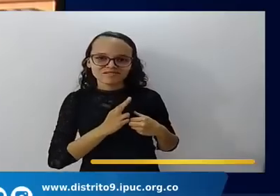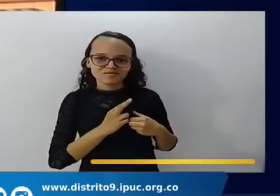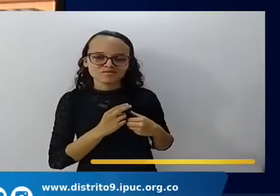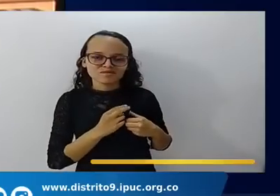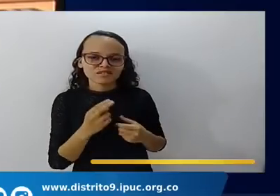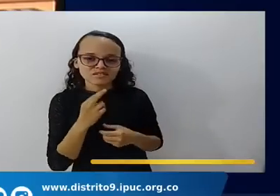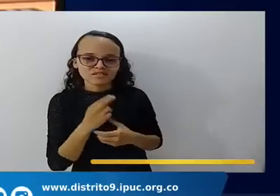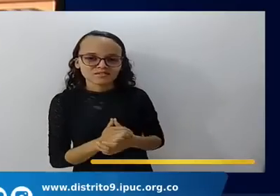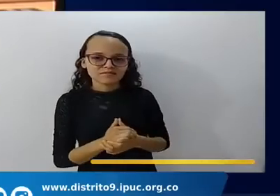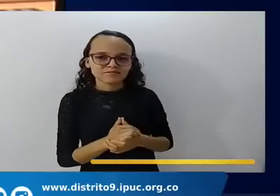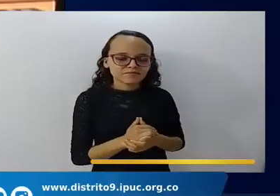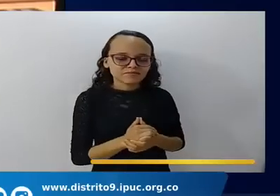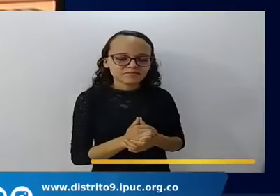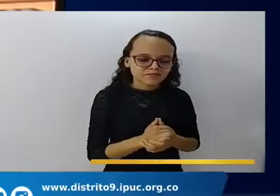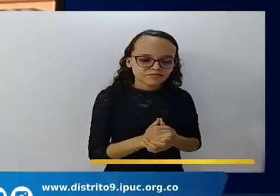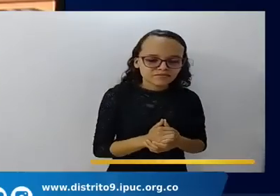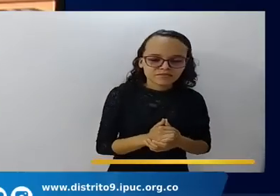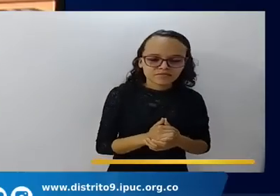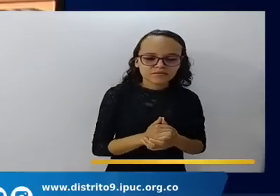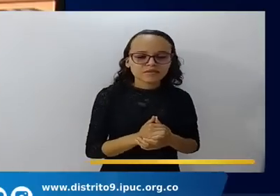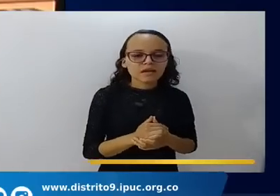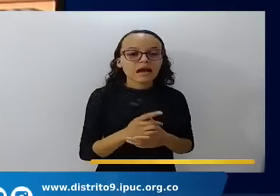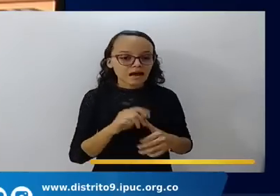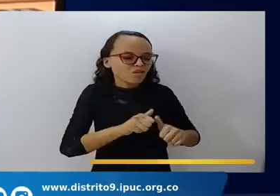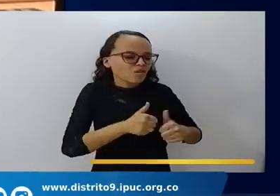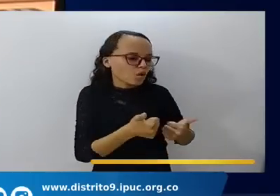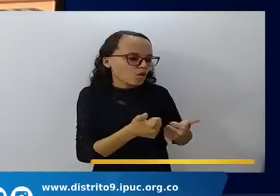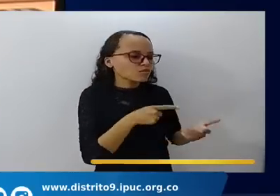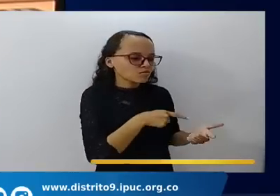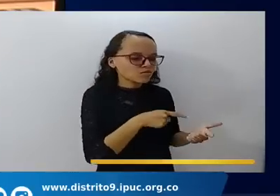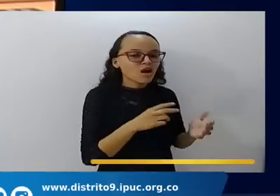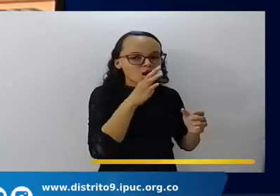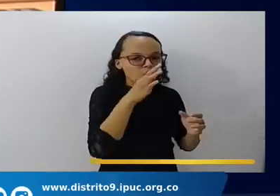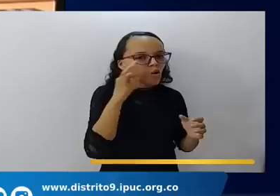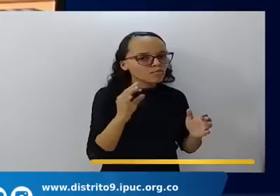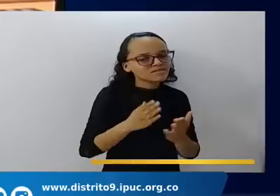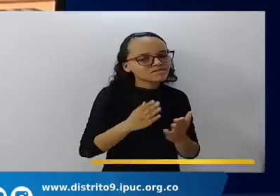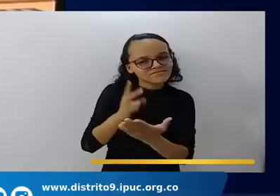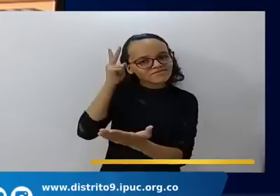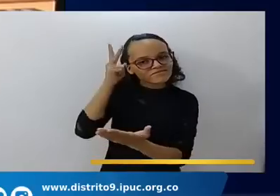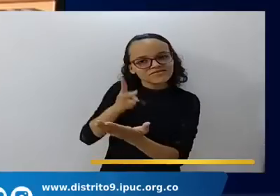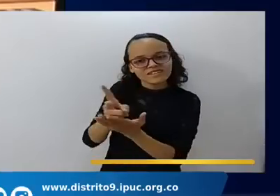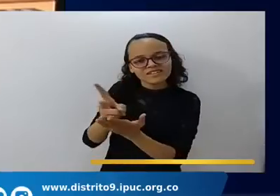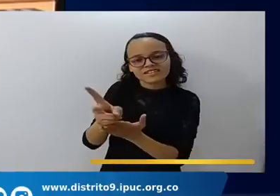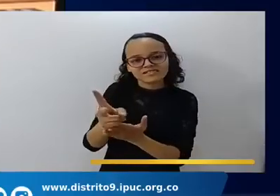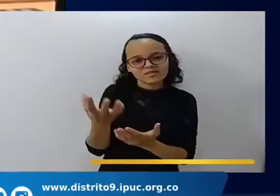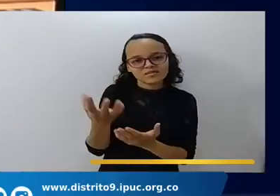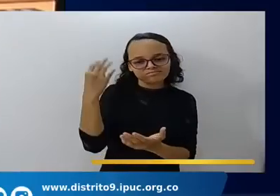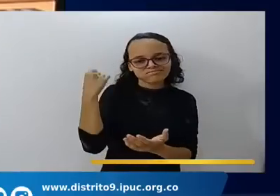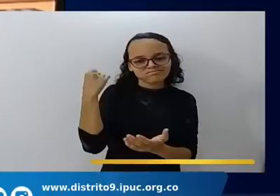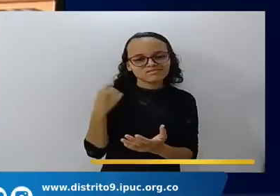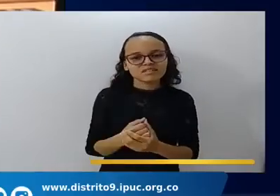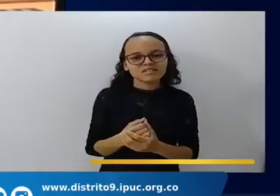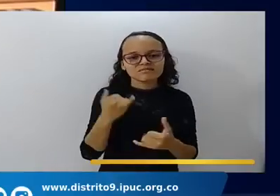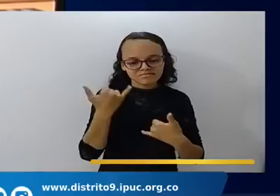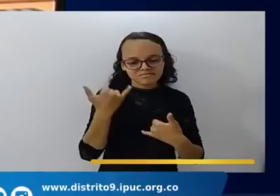Así fue que ellos vivieron. Así permanecieron. Y así terminaron.